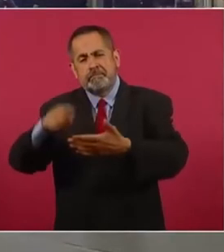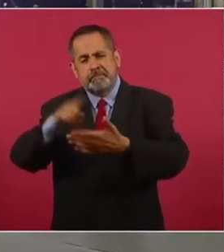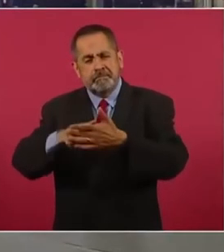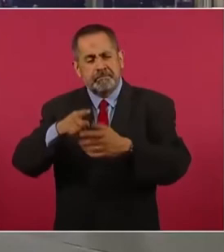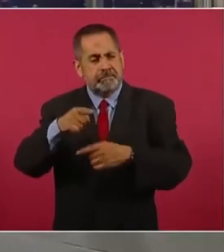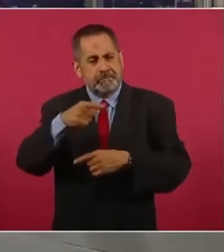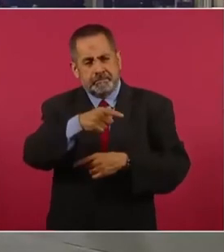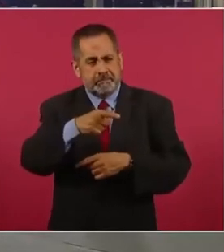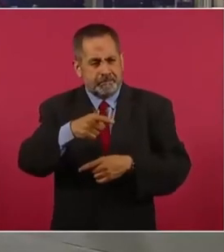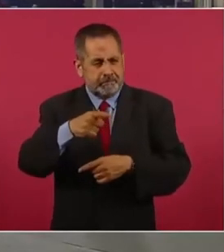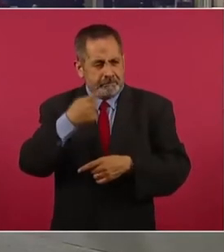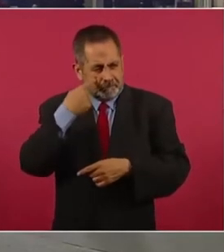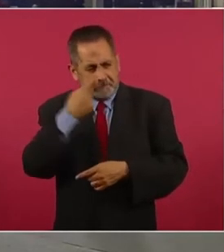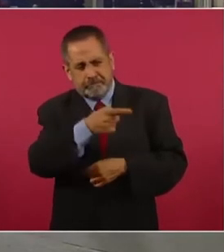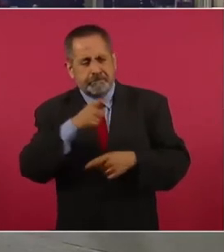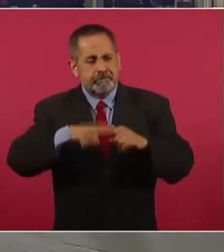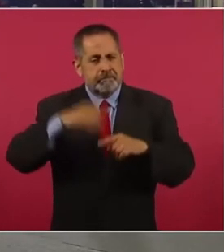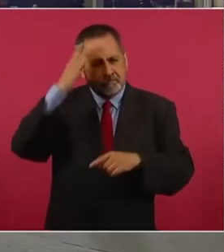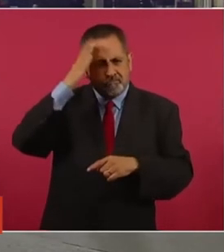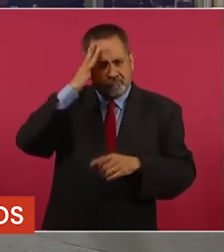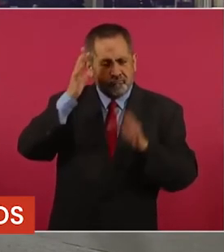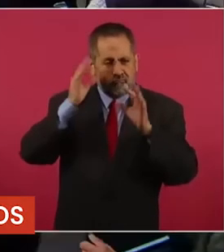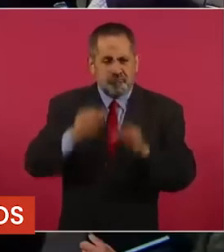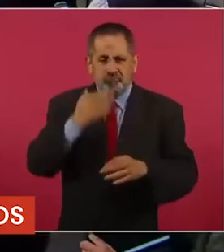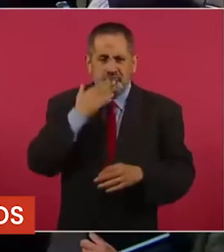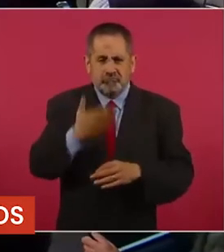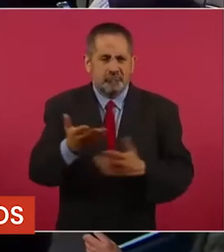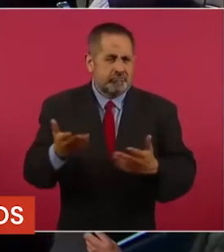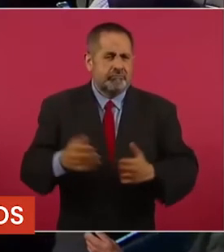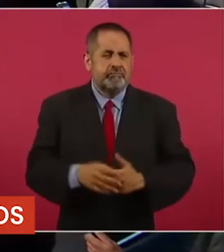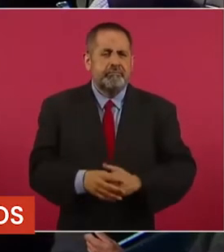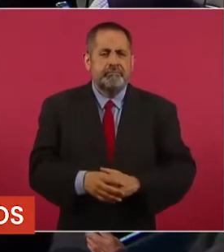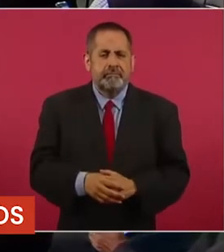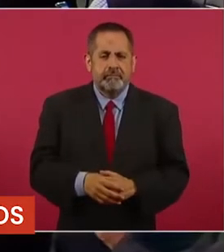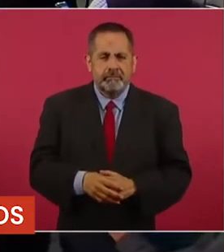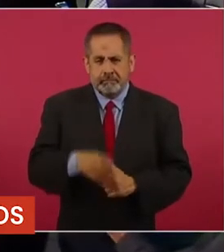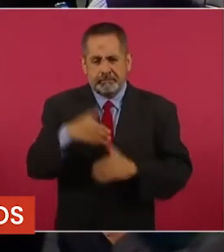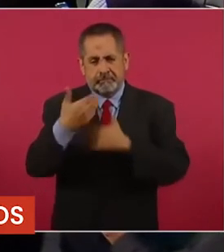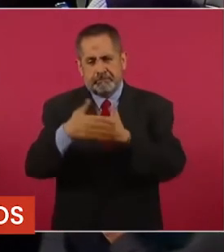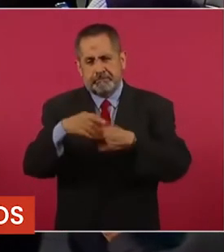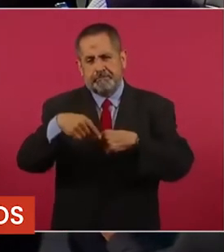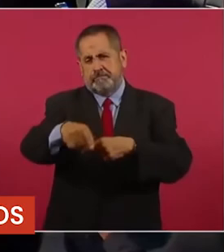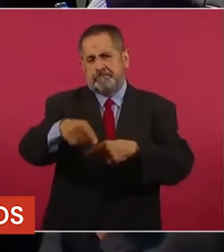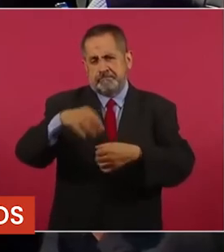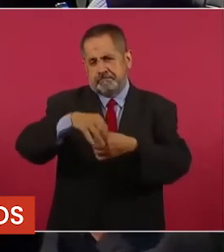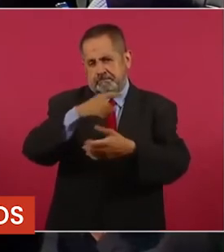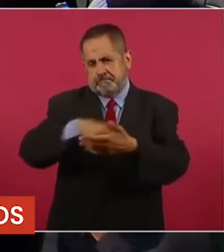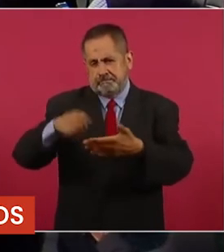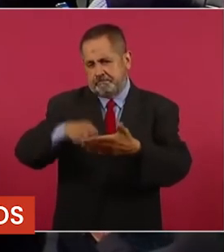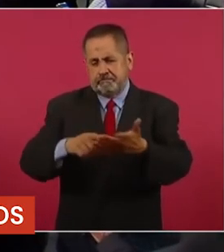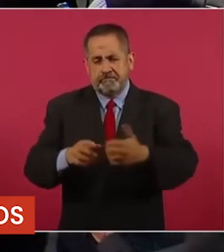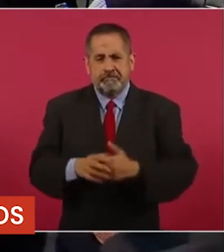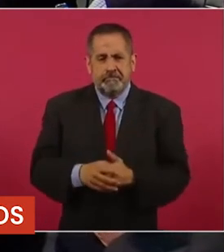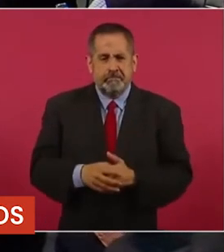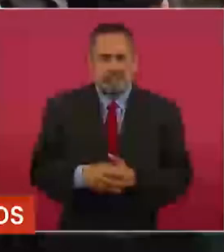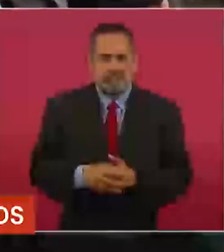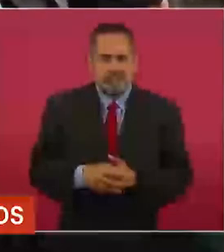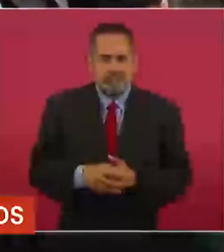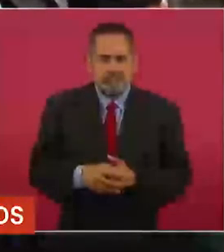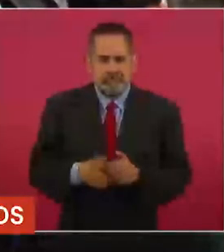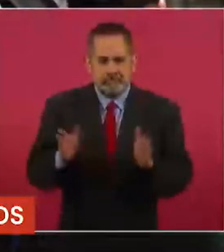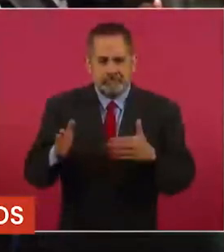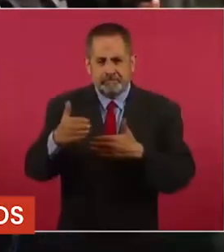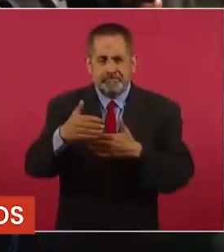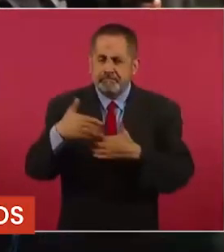dirigentes en esas próximas elecciones? ¿Se verá reflejada en las